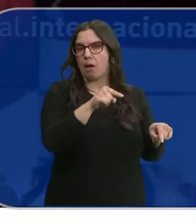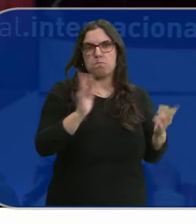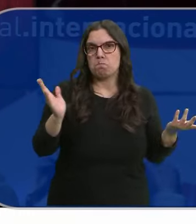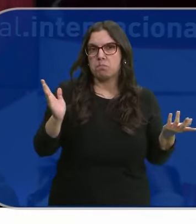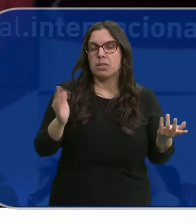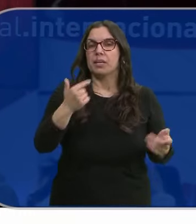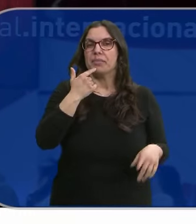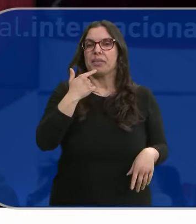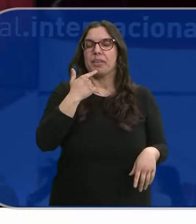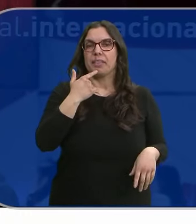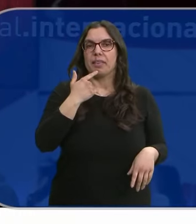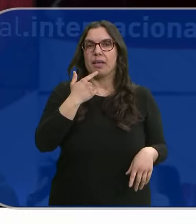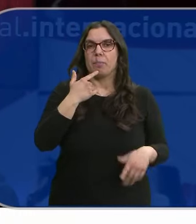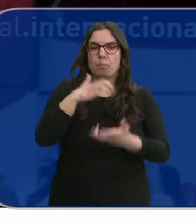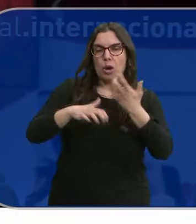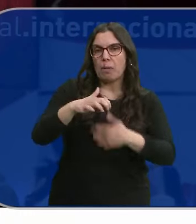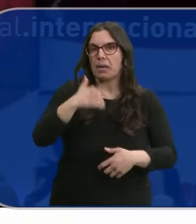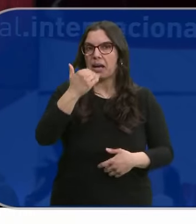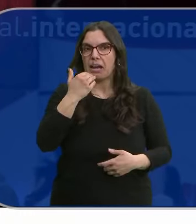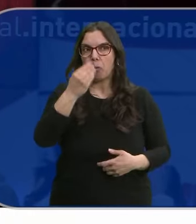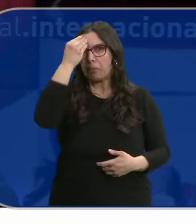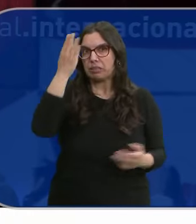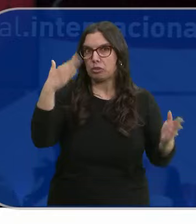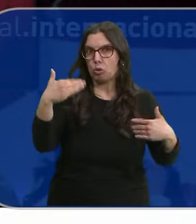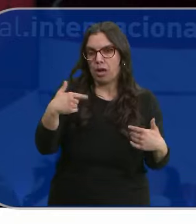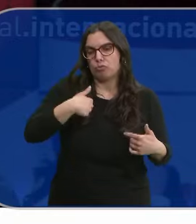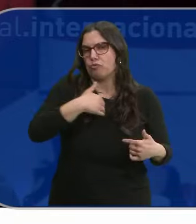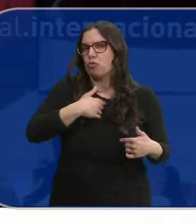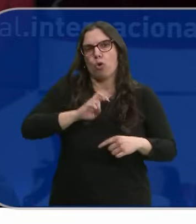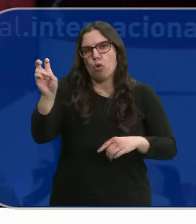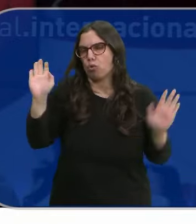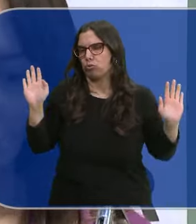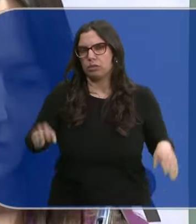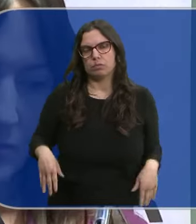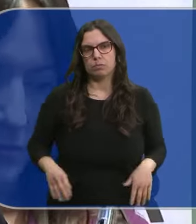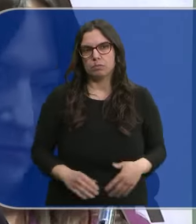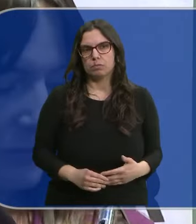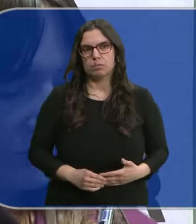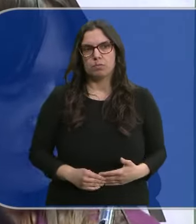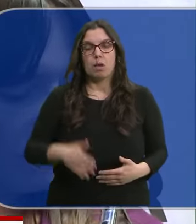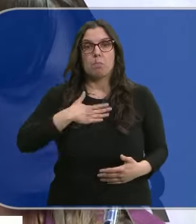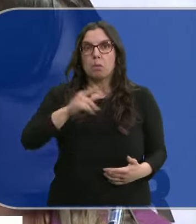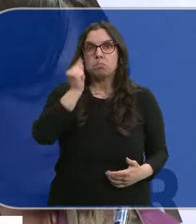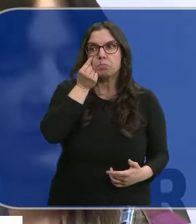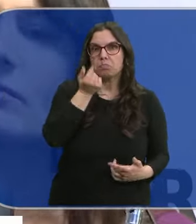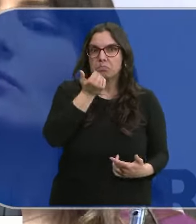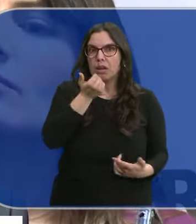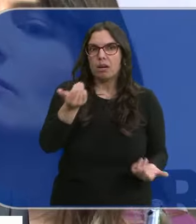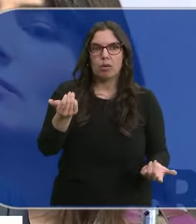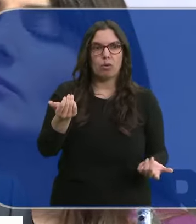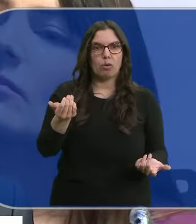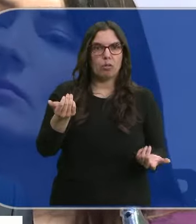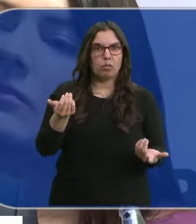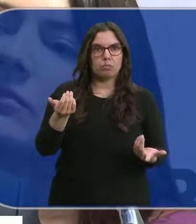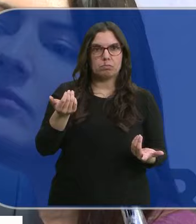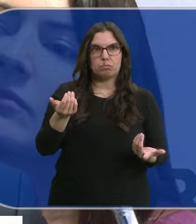Dice Nicanor Sen que no le consta polémica alguna y que su función es otra. A mí no me ha llegado ningún tipo de